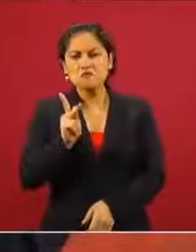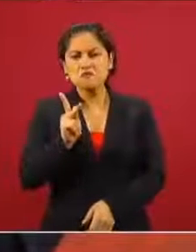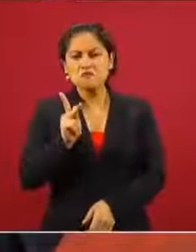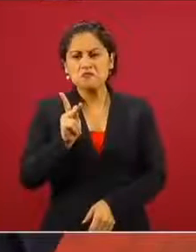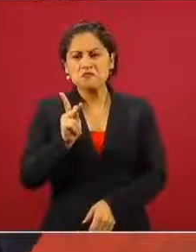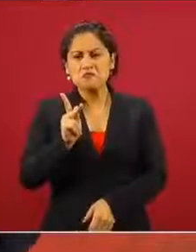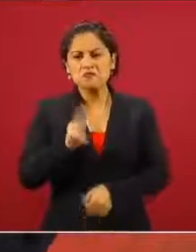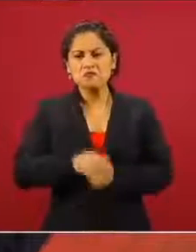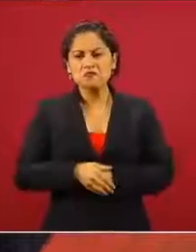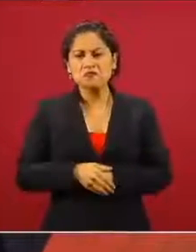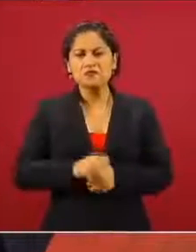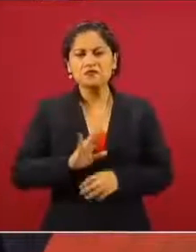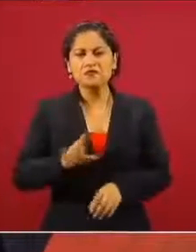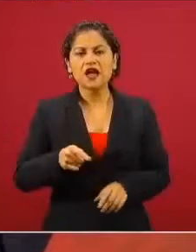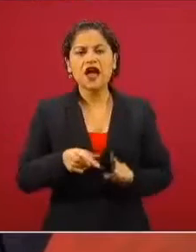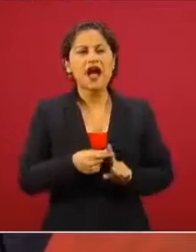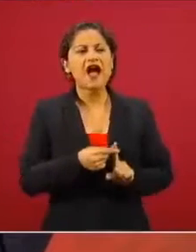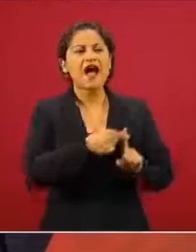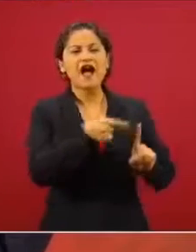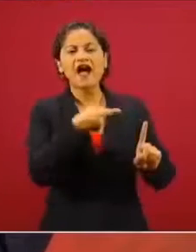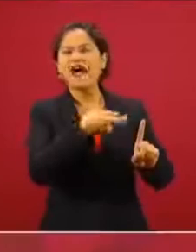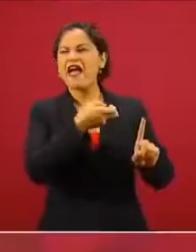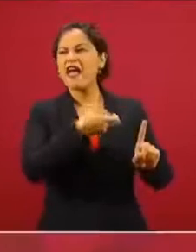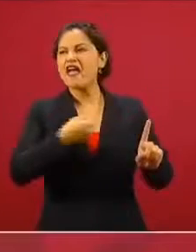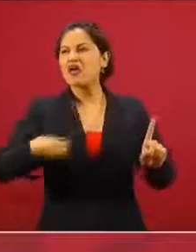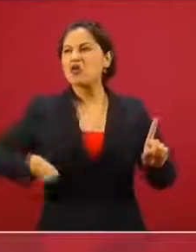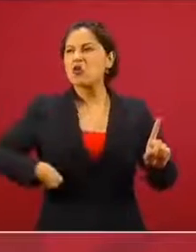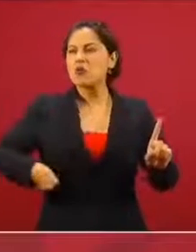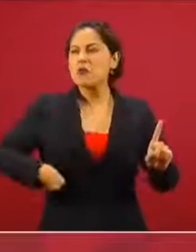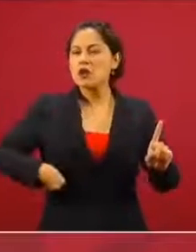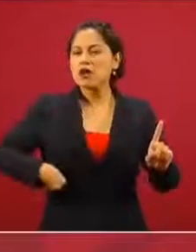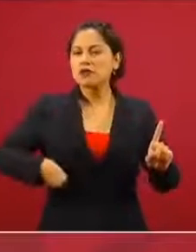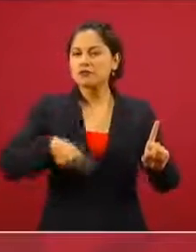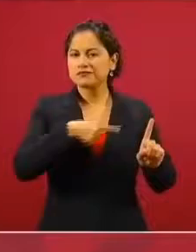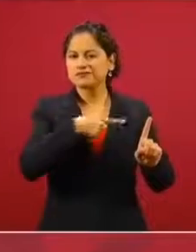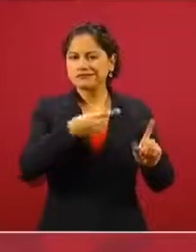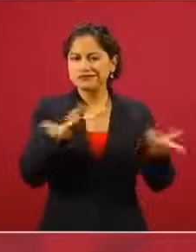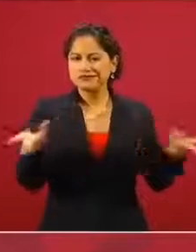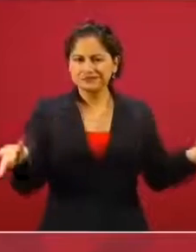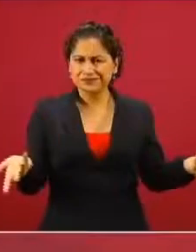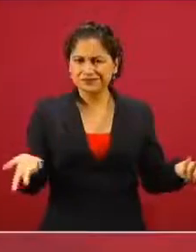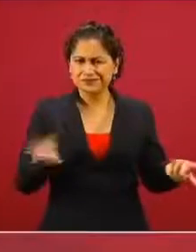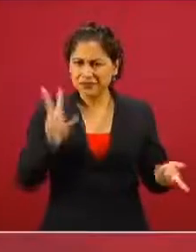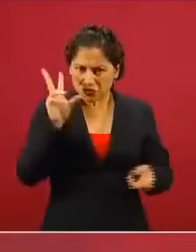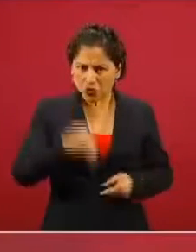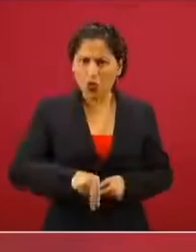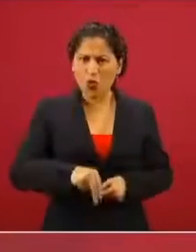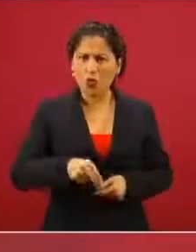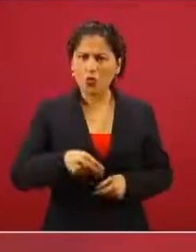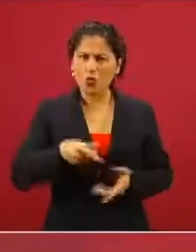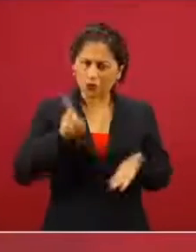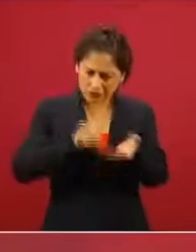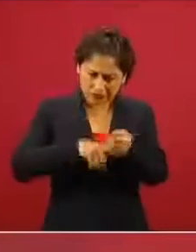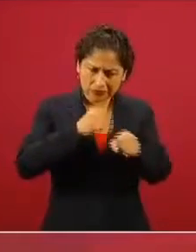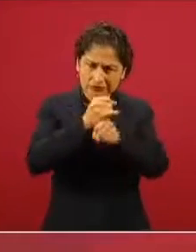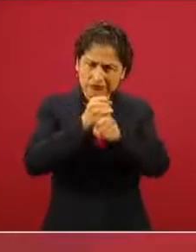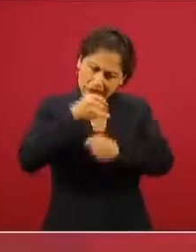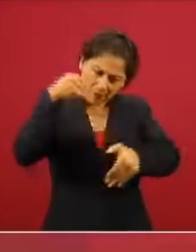expiatorios, sino acabar con la corrupción.